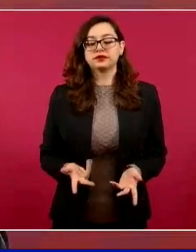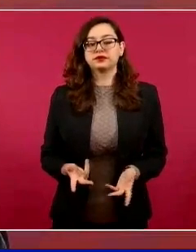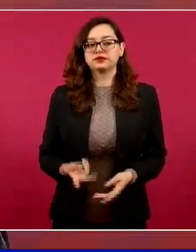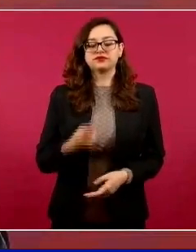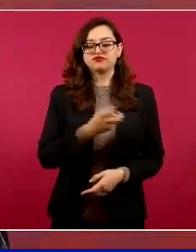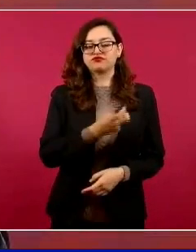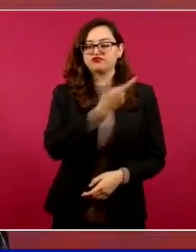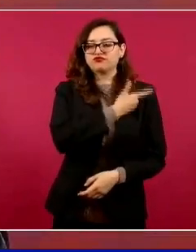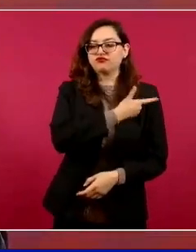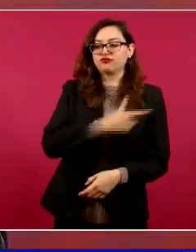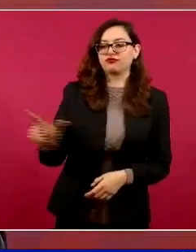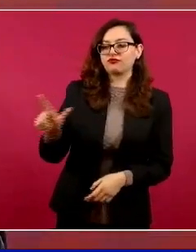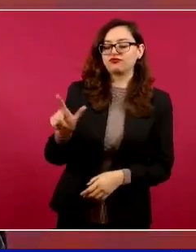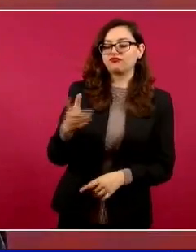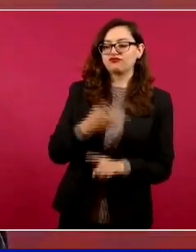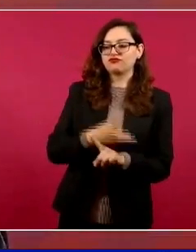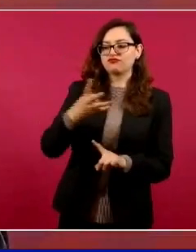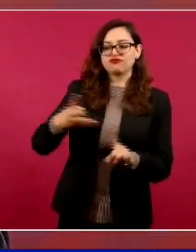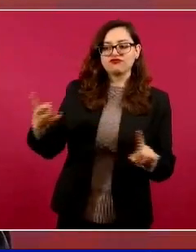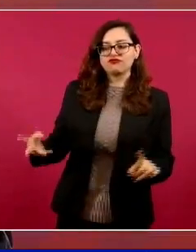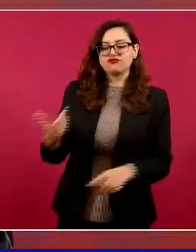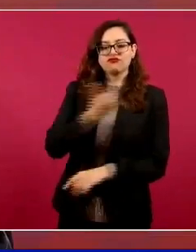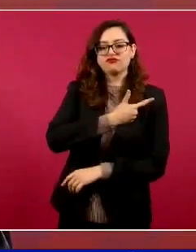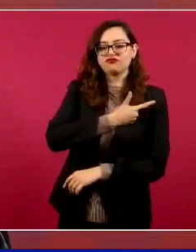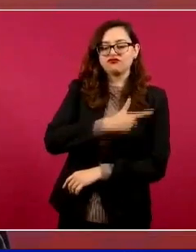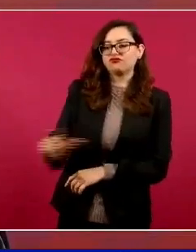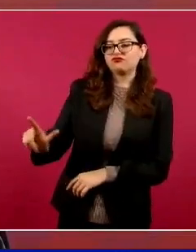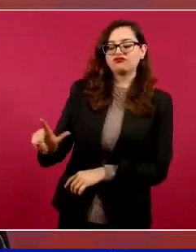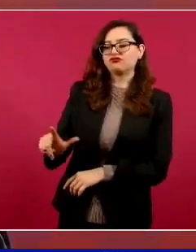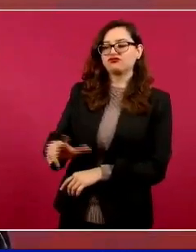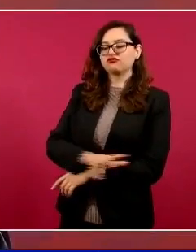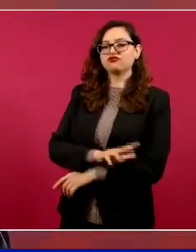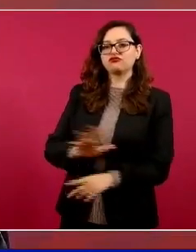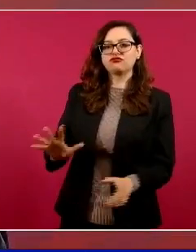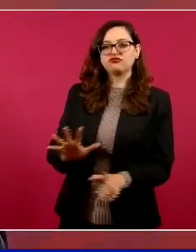en son partidarios de razias,